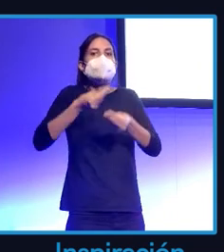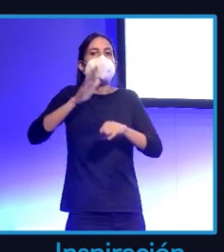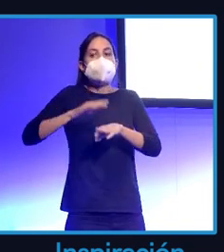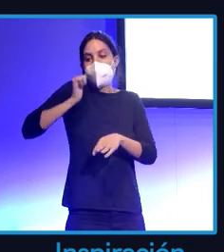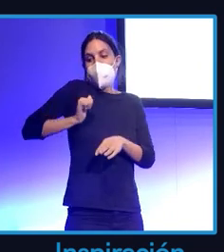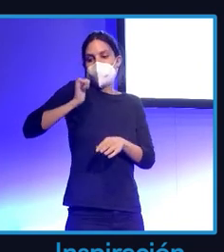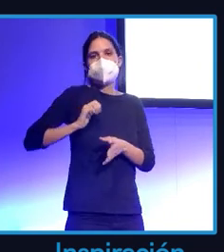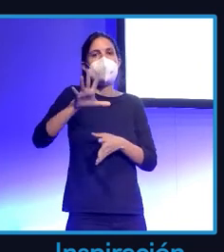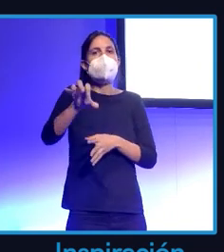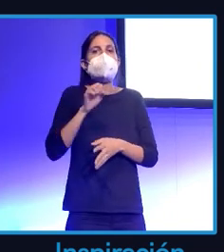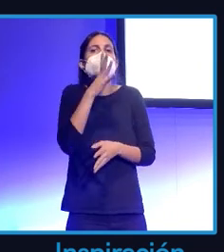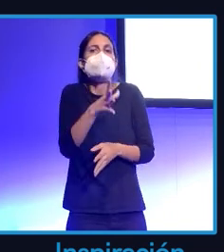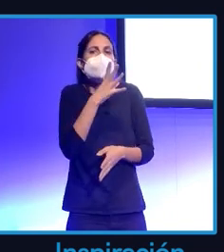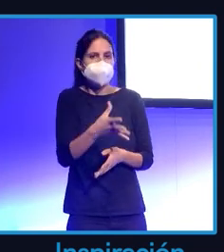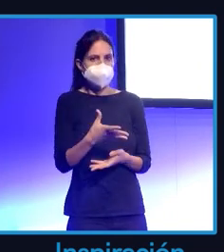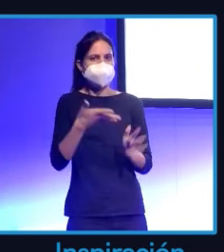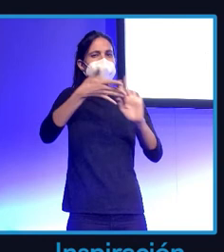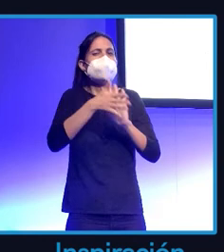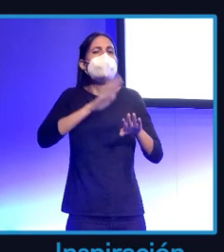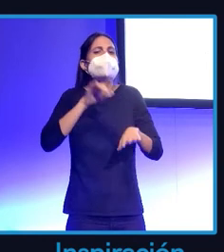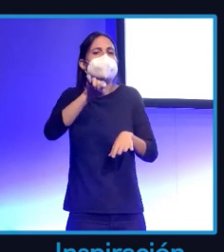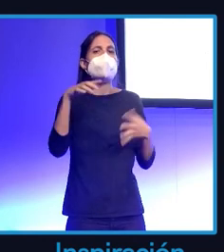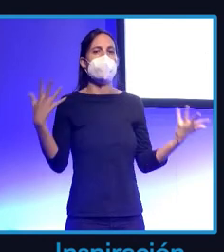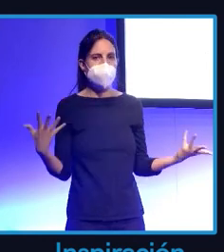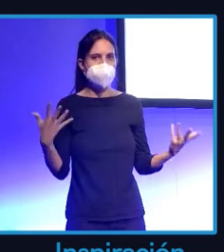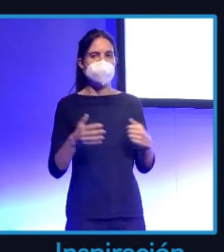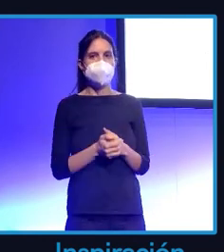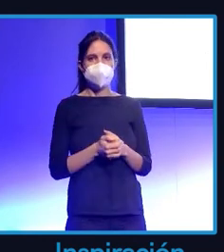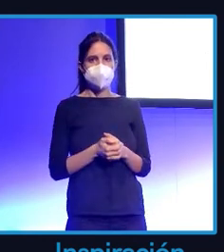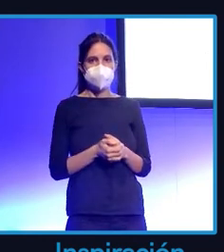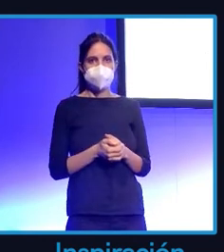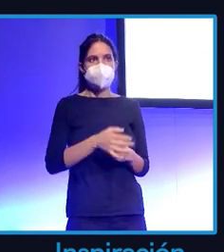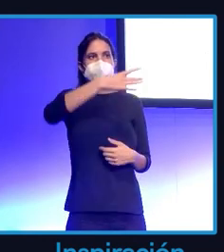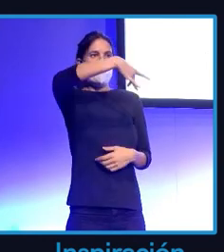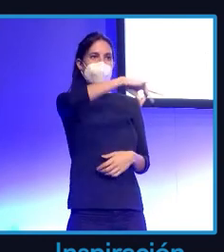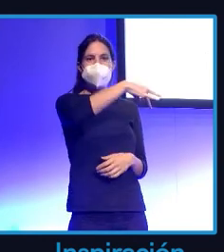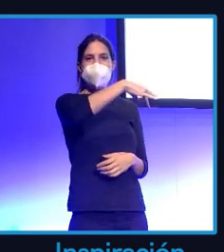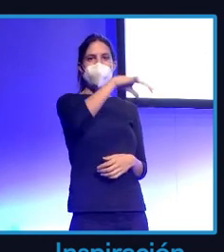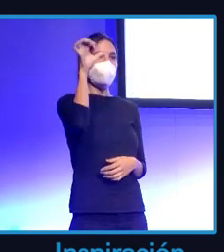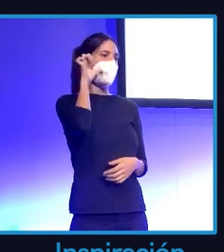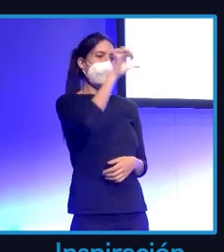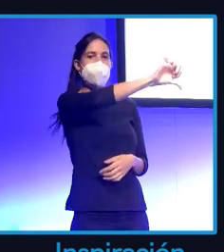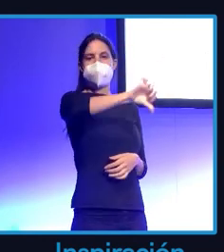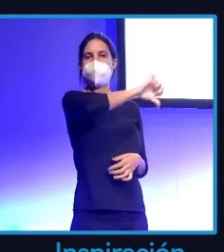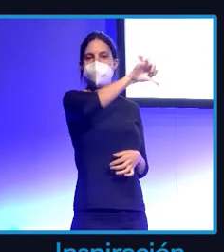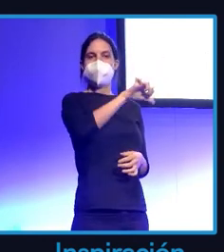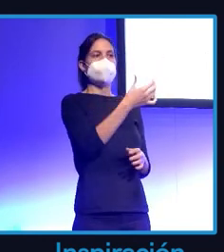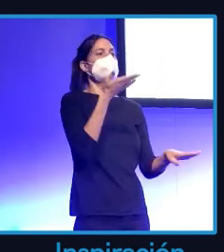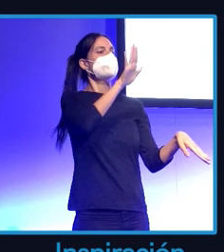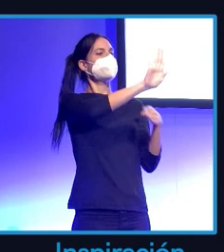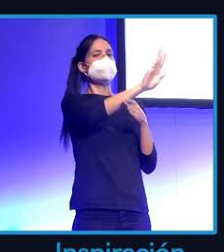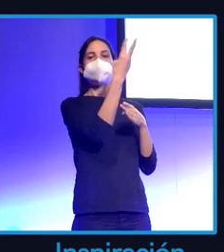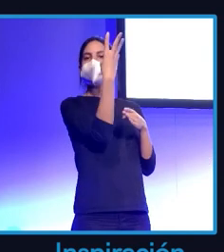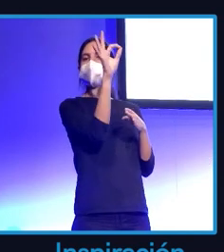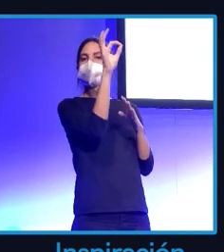¿Qué significa para ti? Contar la historia. Ya no vale. Te cuelgo un bote de aceite y te pongo 30% de descuento. Cómpralo. Porque la